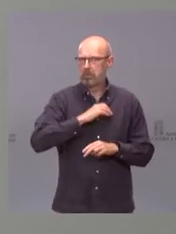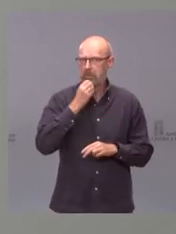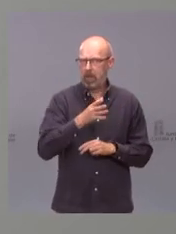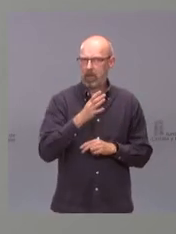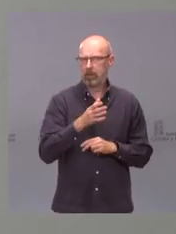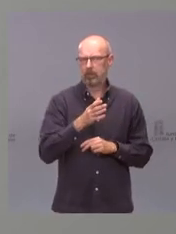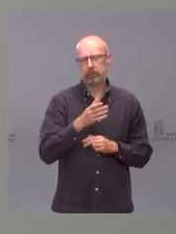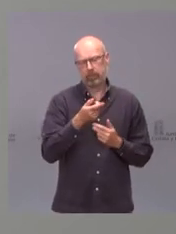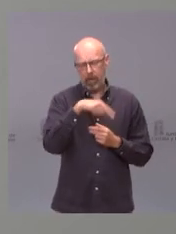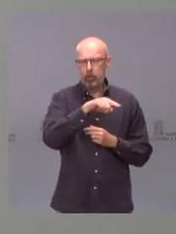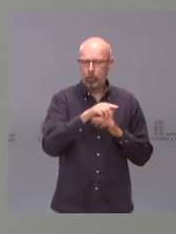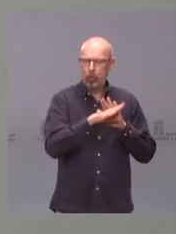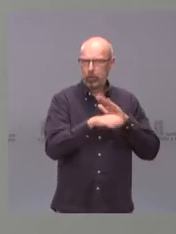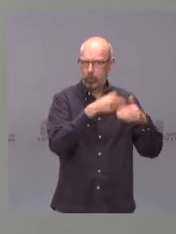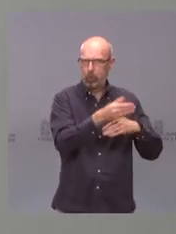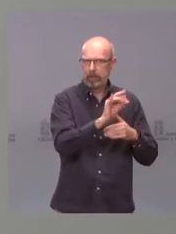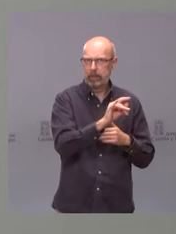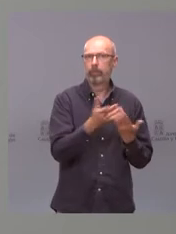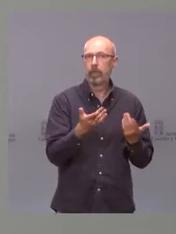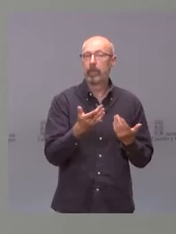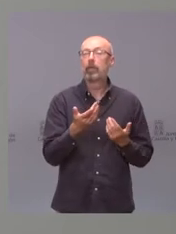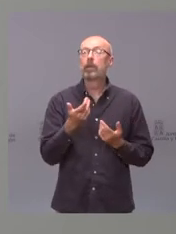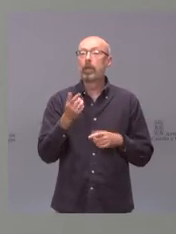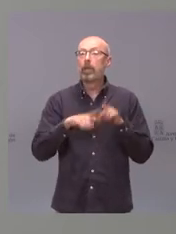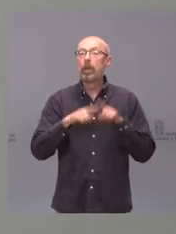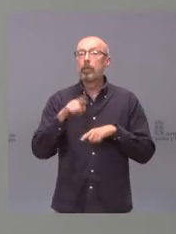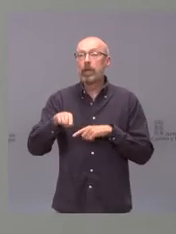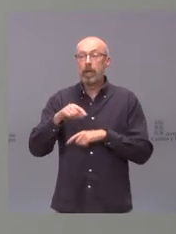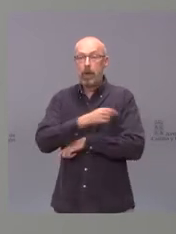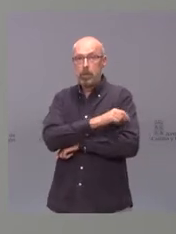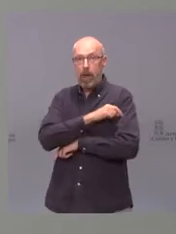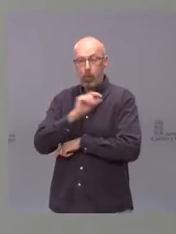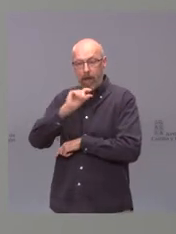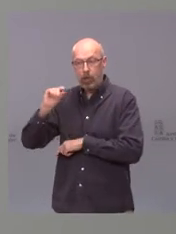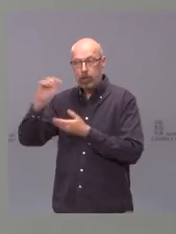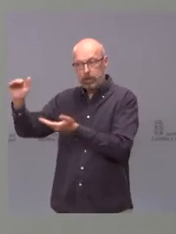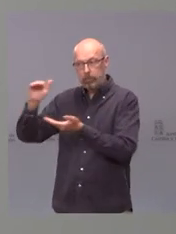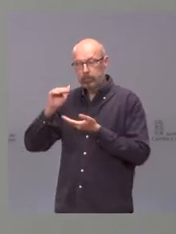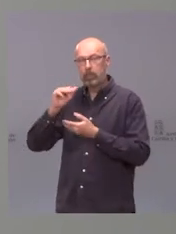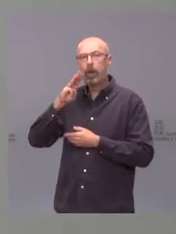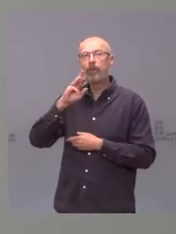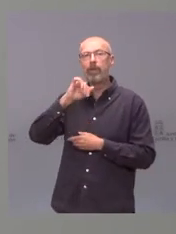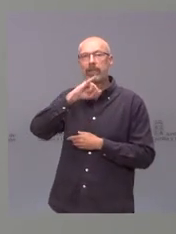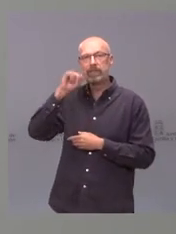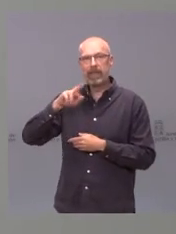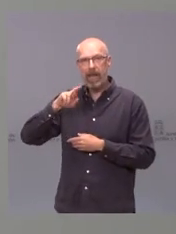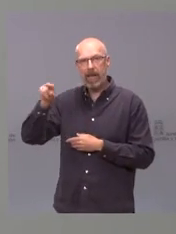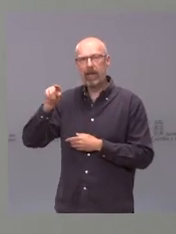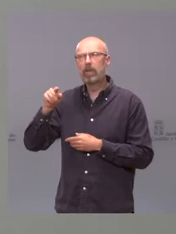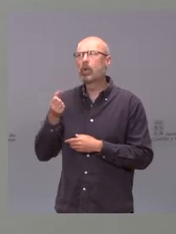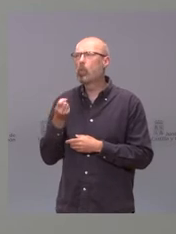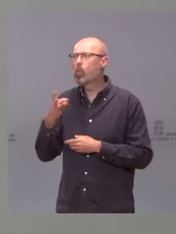extenderlo. O sea, que la recepción de las vacunas de Pfizer, que yo no me acuerdo en estos momentos el número